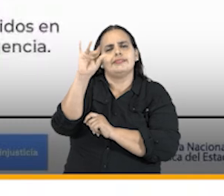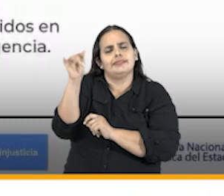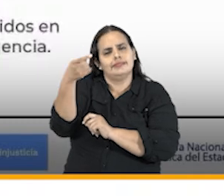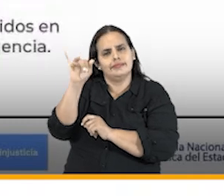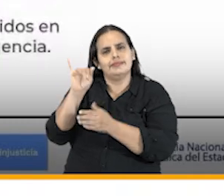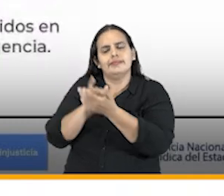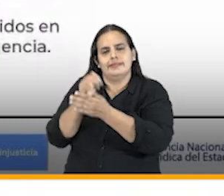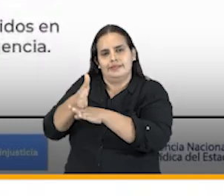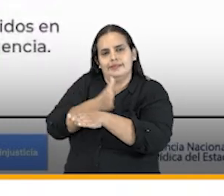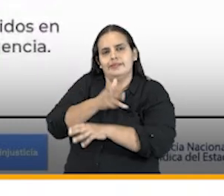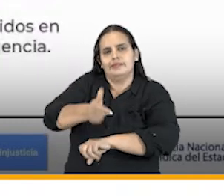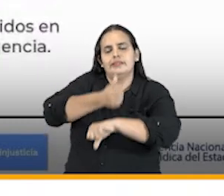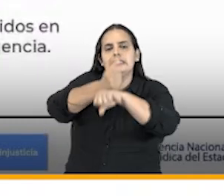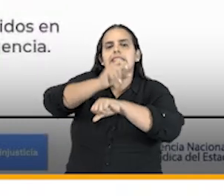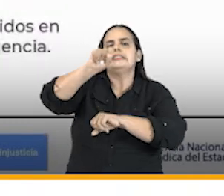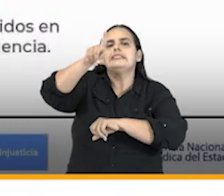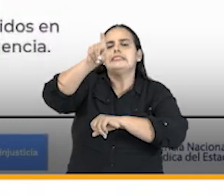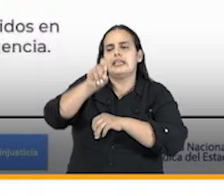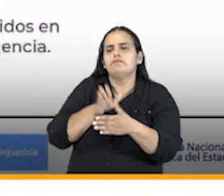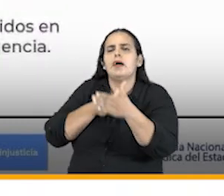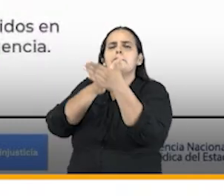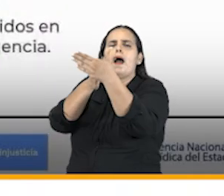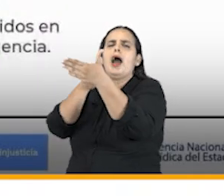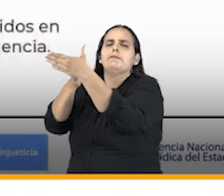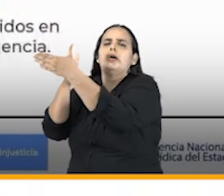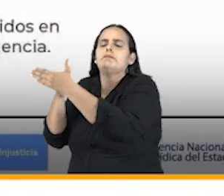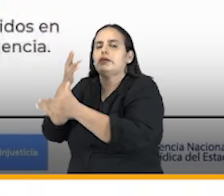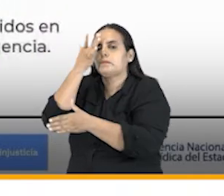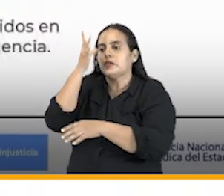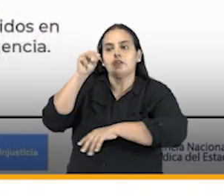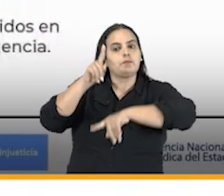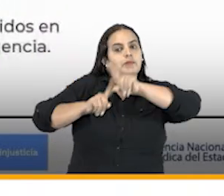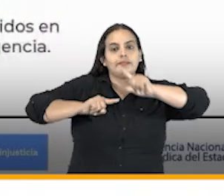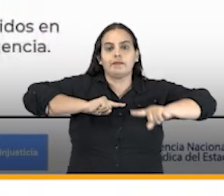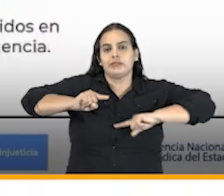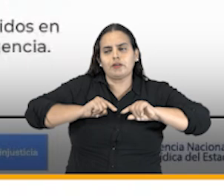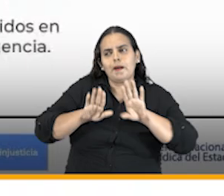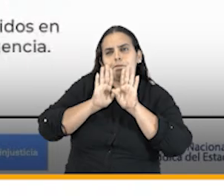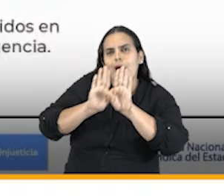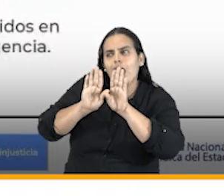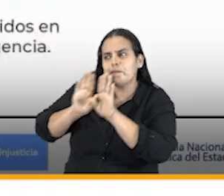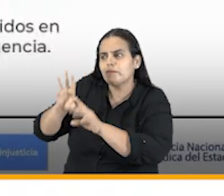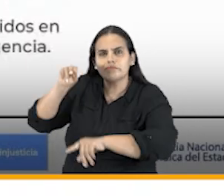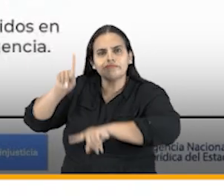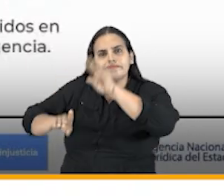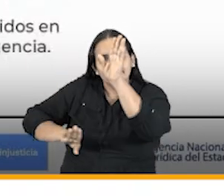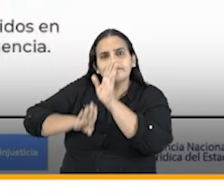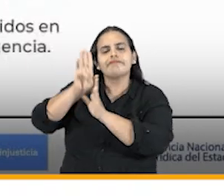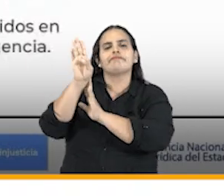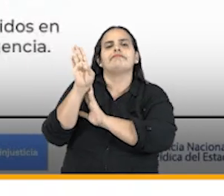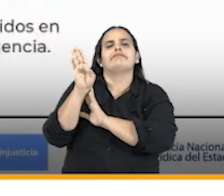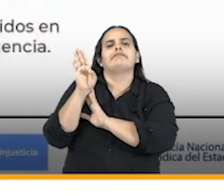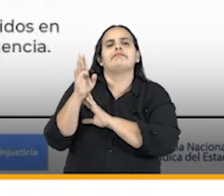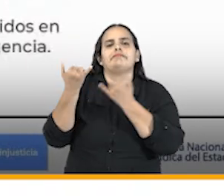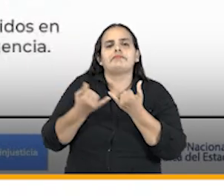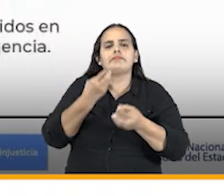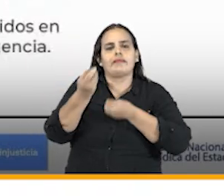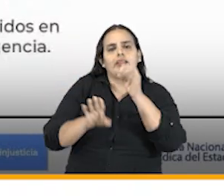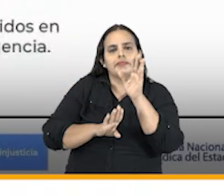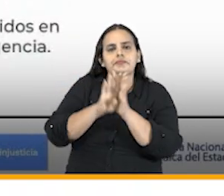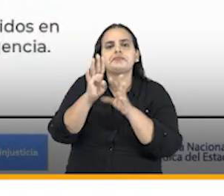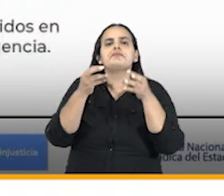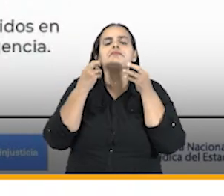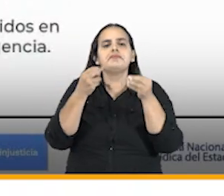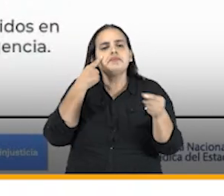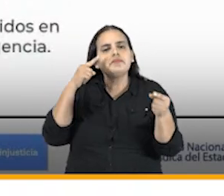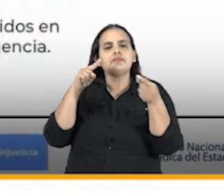director 16 acciones de tutela que pretendían frenar los trámites administrativos que se están adelantando